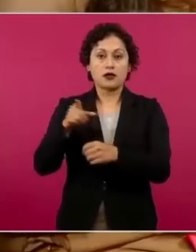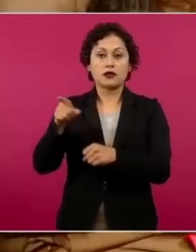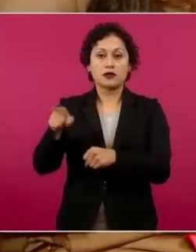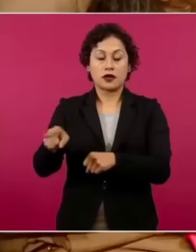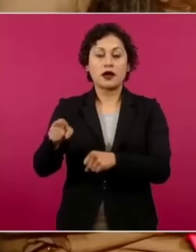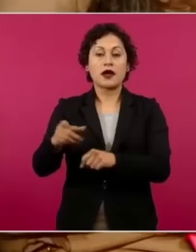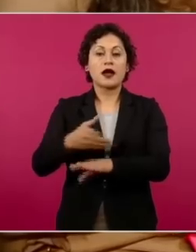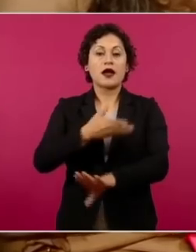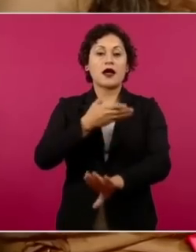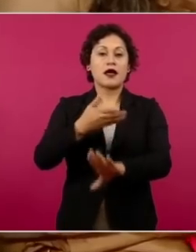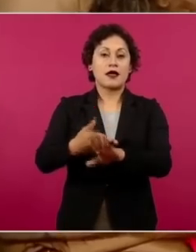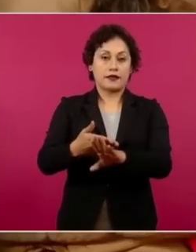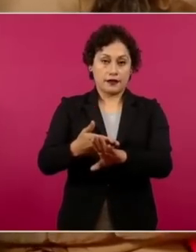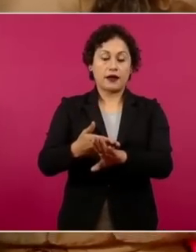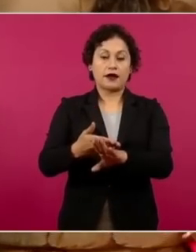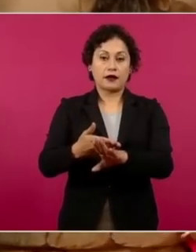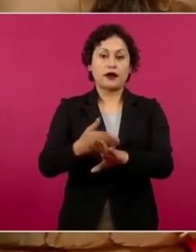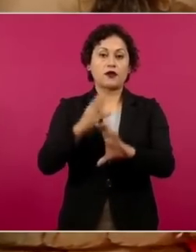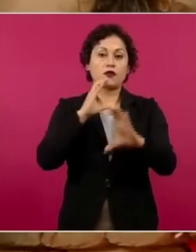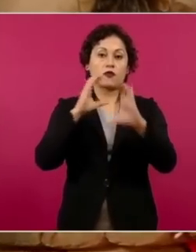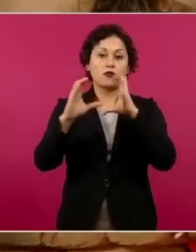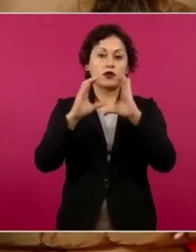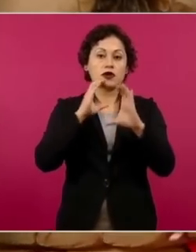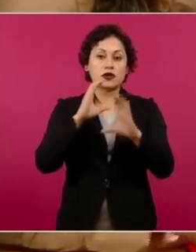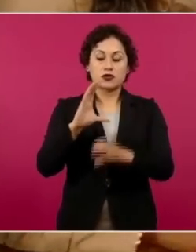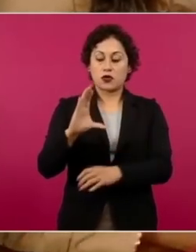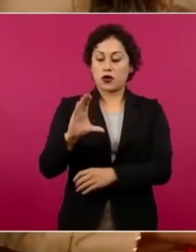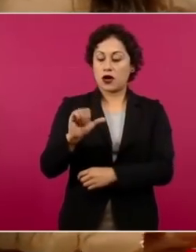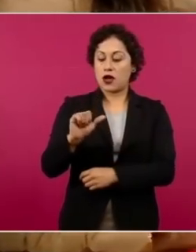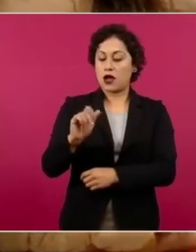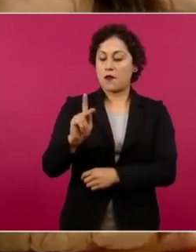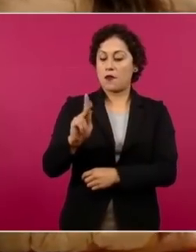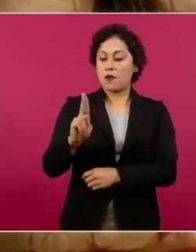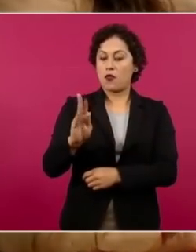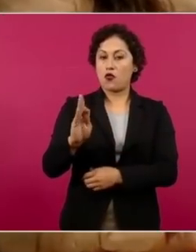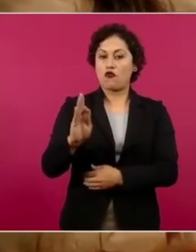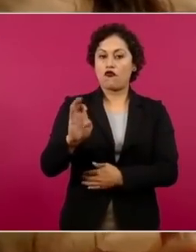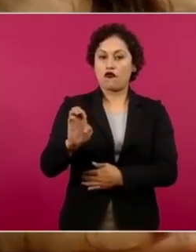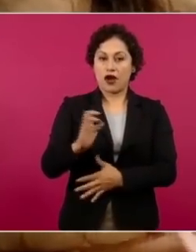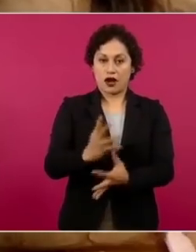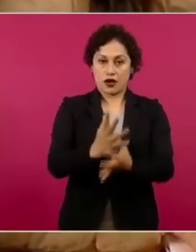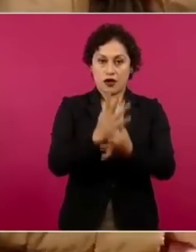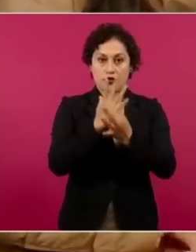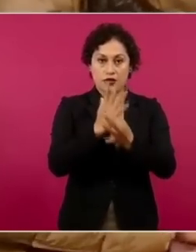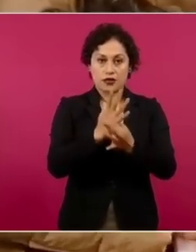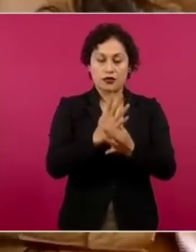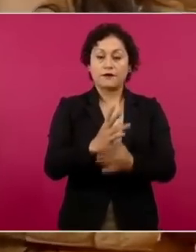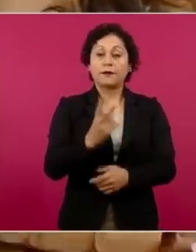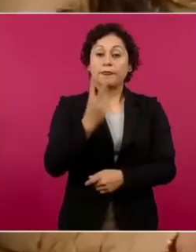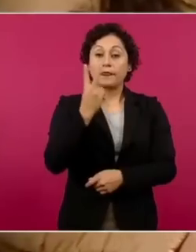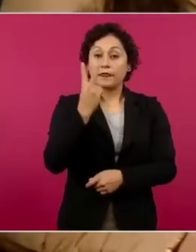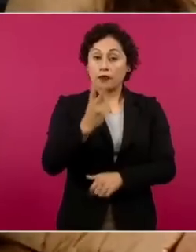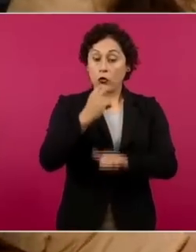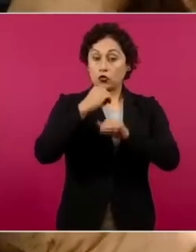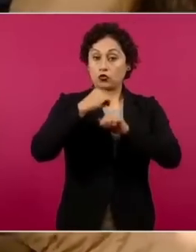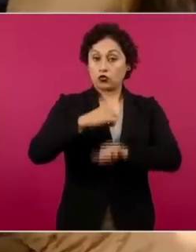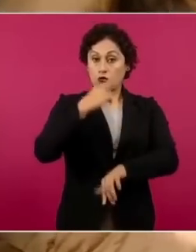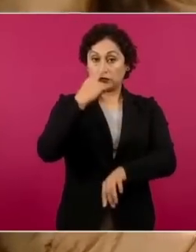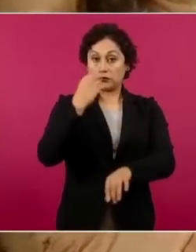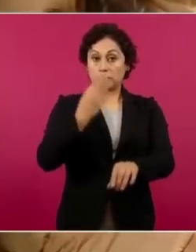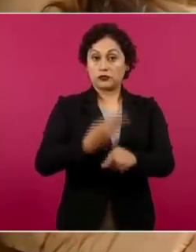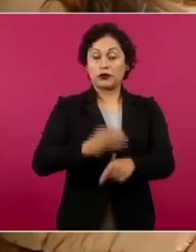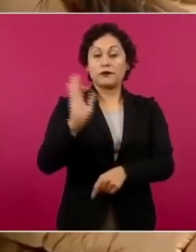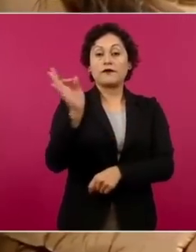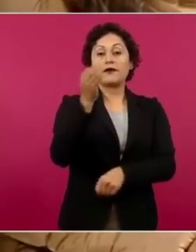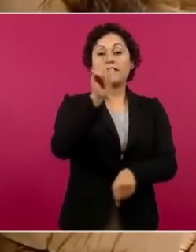de comunicación, según Capufe. Aquí tiene que ver con dos dependencias, tanto la federal como la del Estado de México.